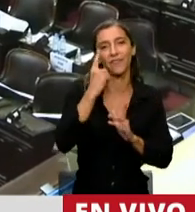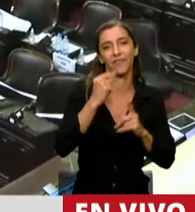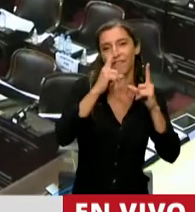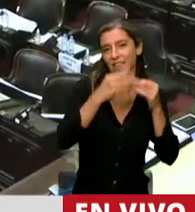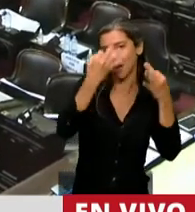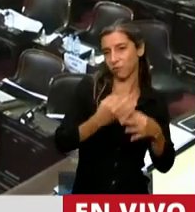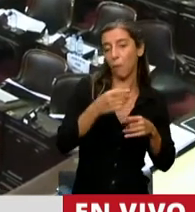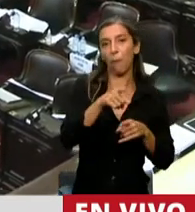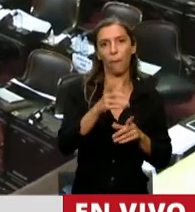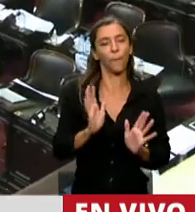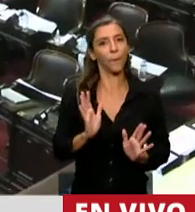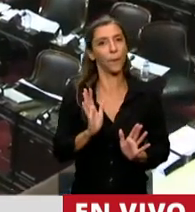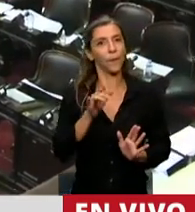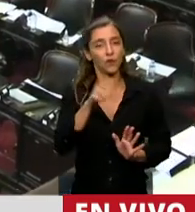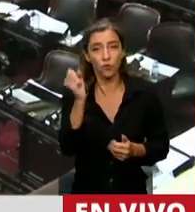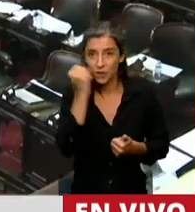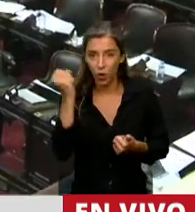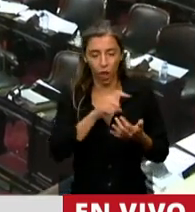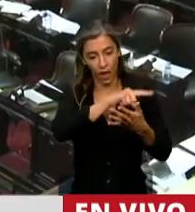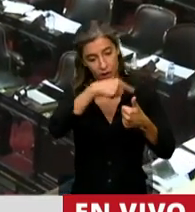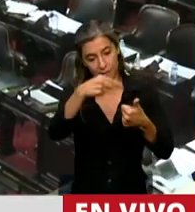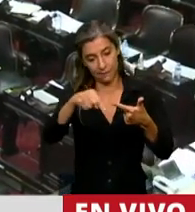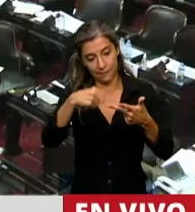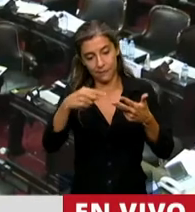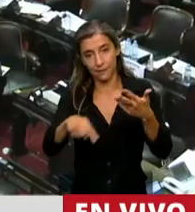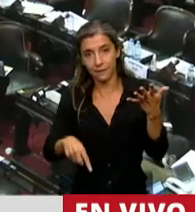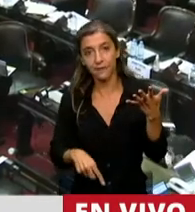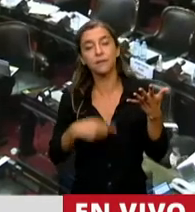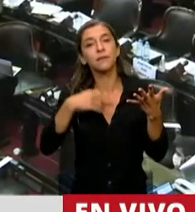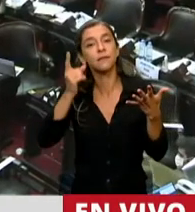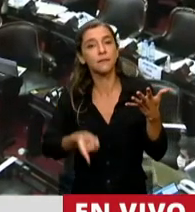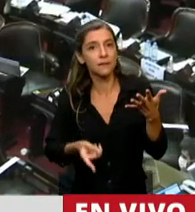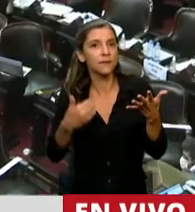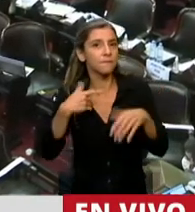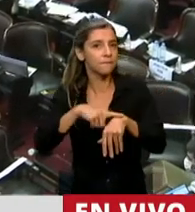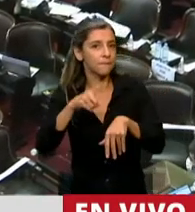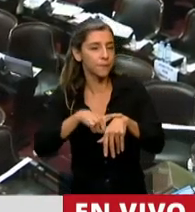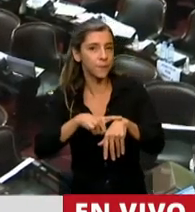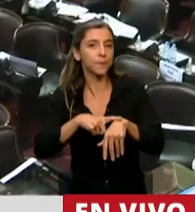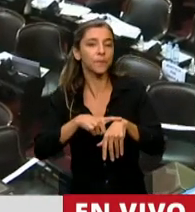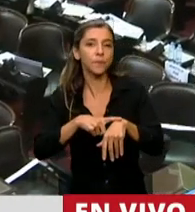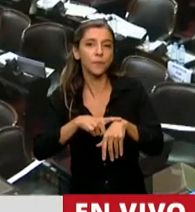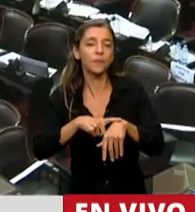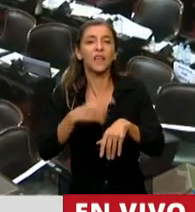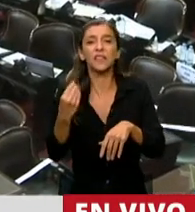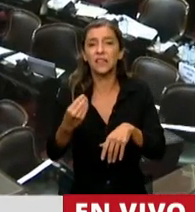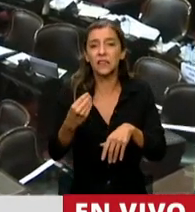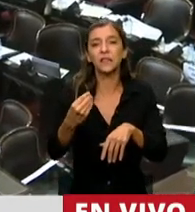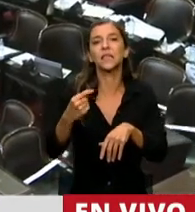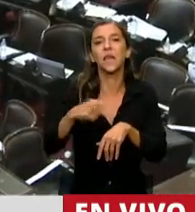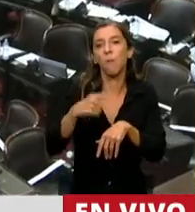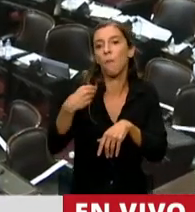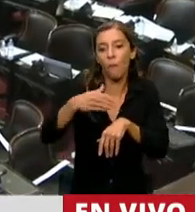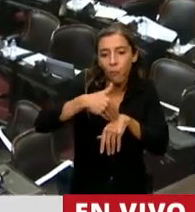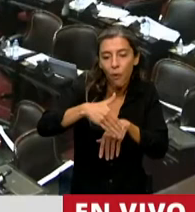exteriorización, también algo importante, y también el tema del tiempo limitado del régimen de